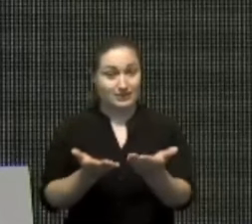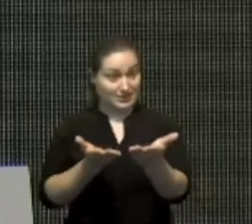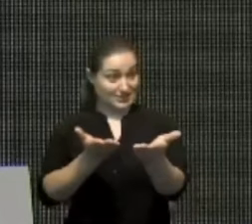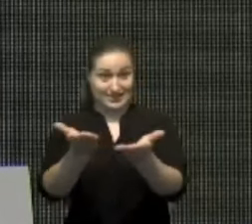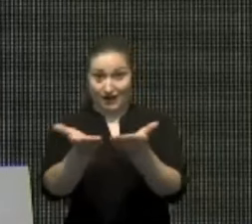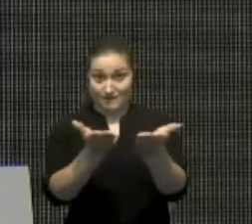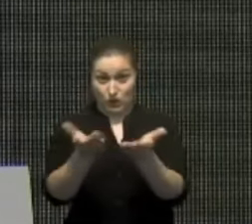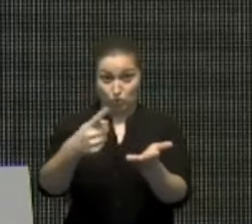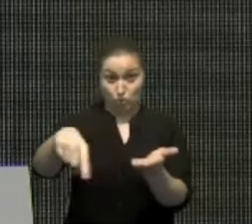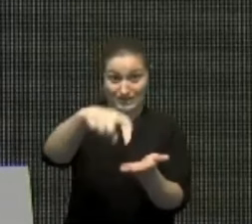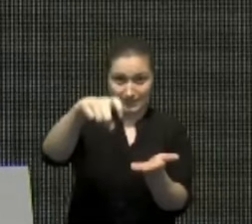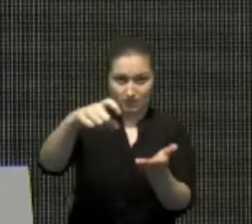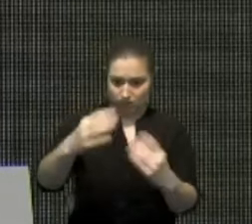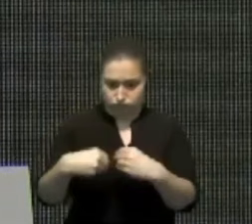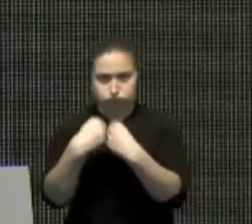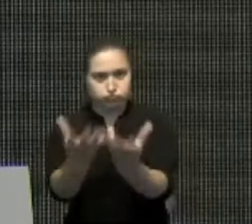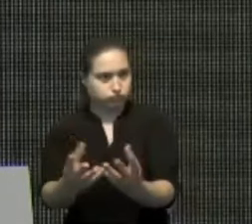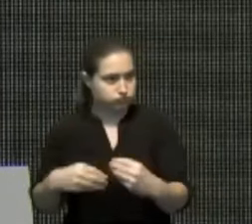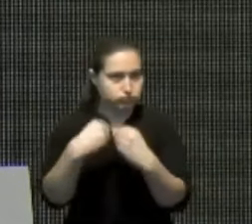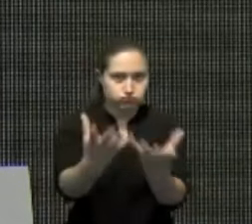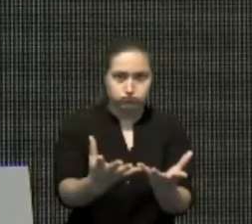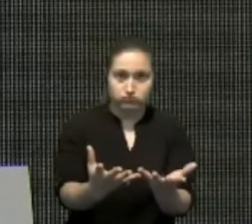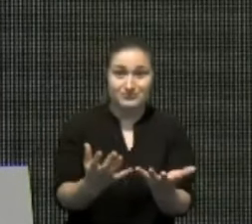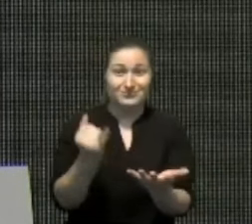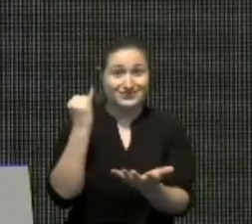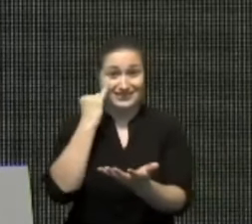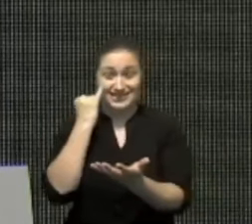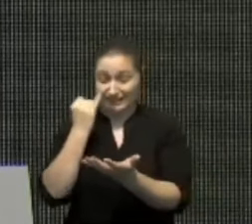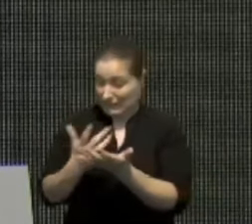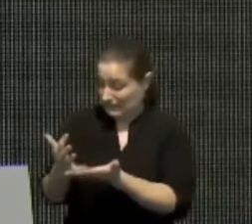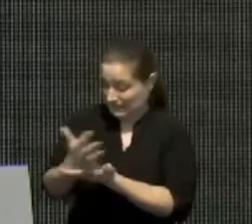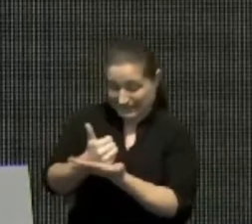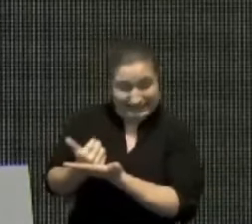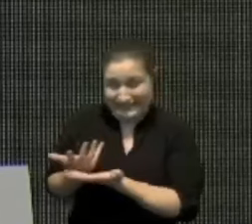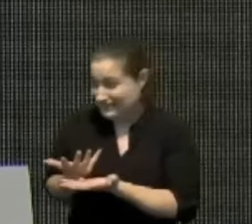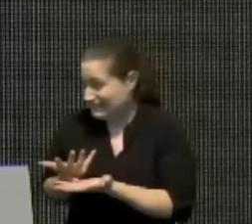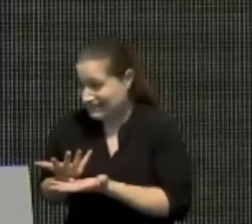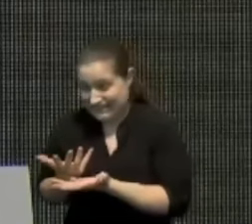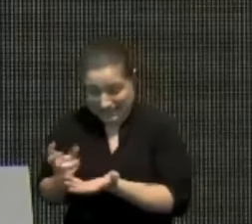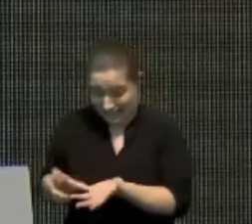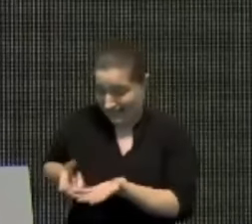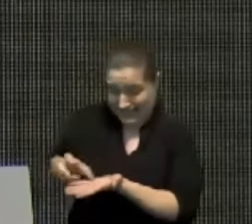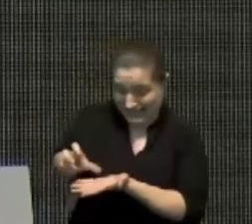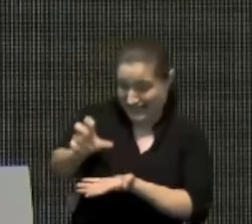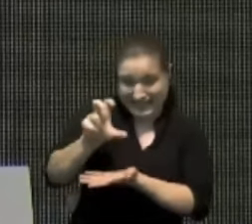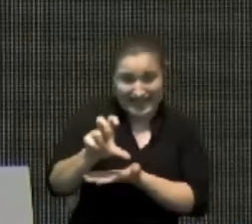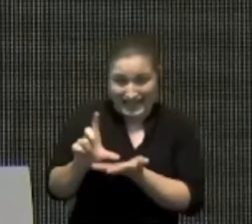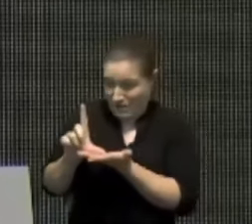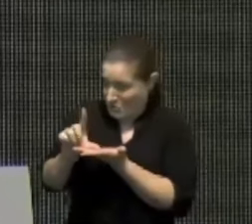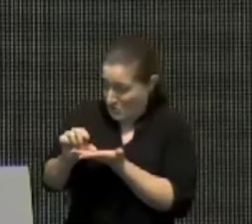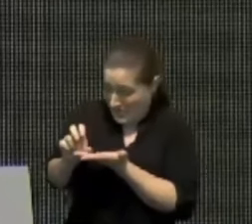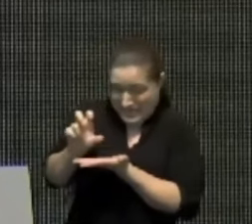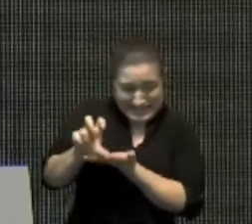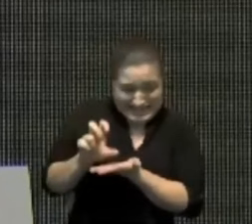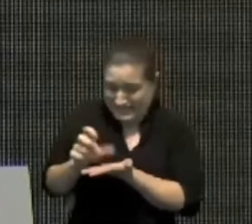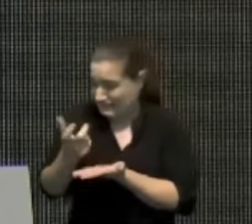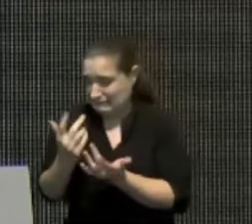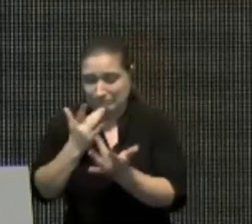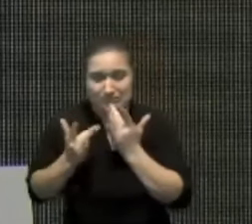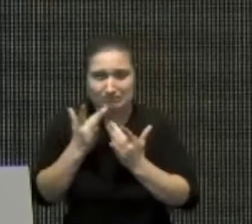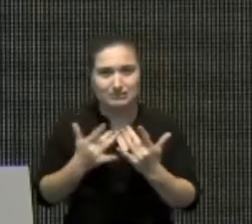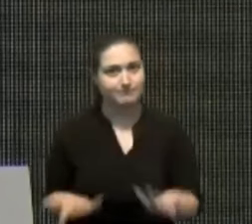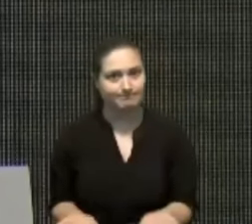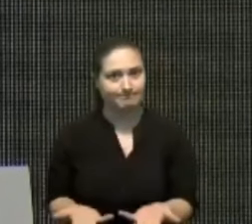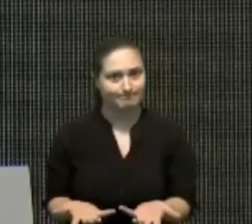la ciudadanía. Si no recaudamos más, no podemos invertir en lo que la gente demanda. El